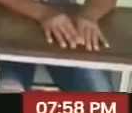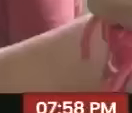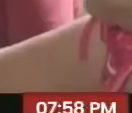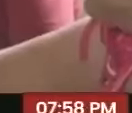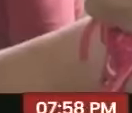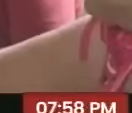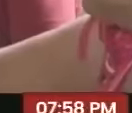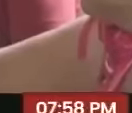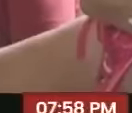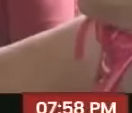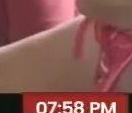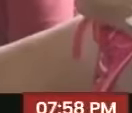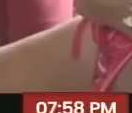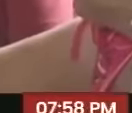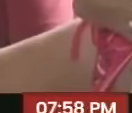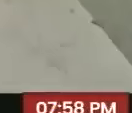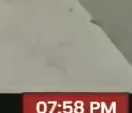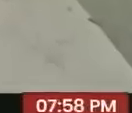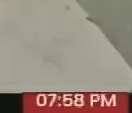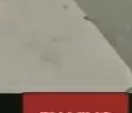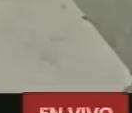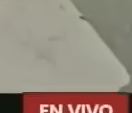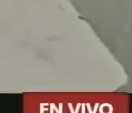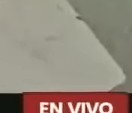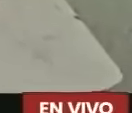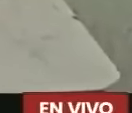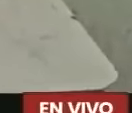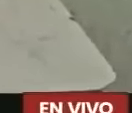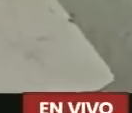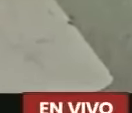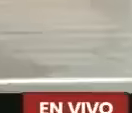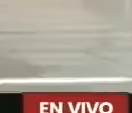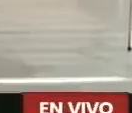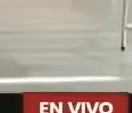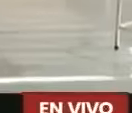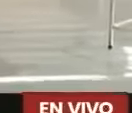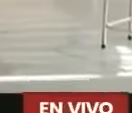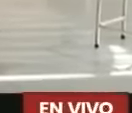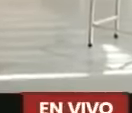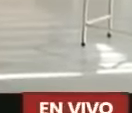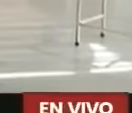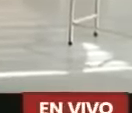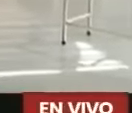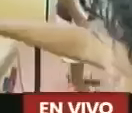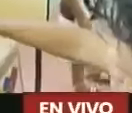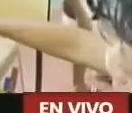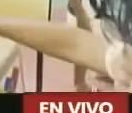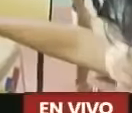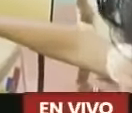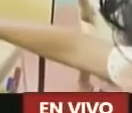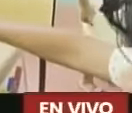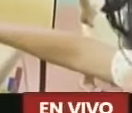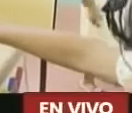comunidades Para que el gobierno Así nos las apruebe Y podamos nosotros Comenzar a trabajar En pro de ello